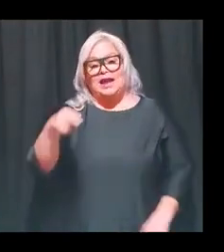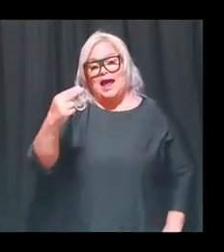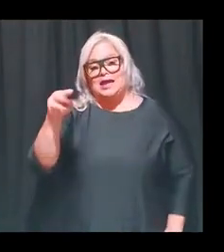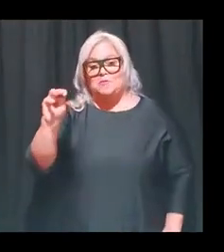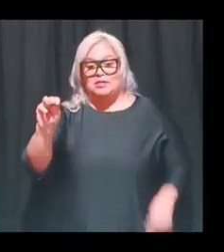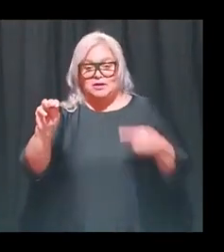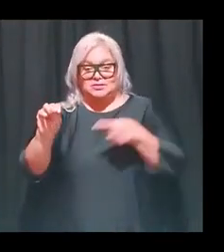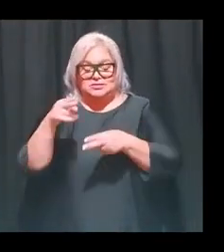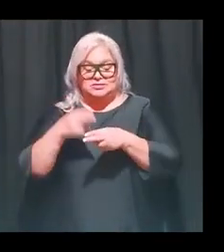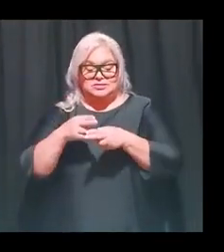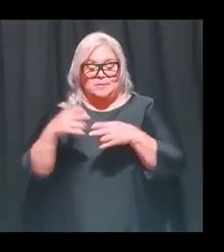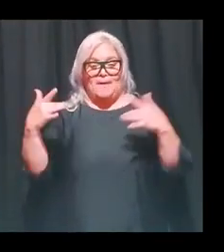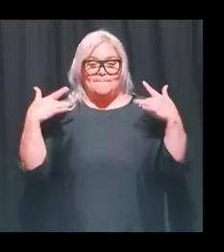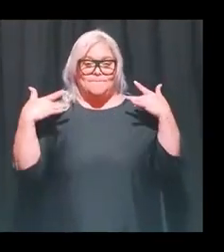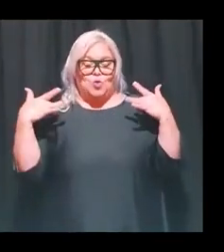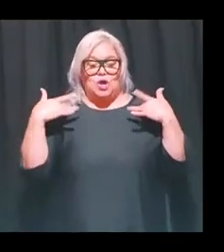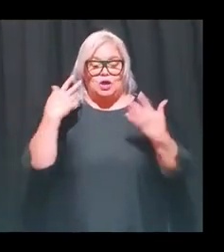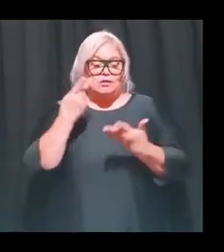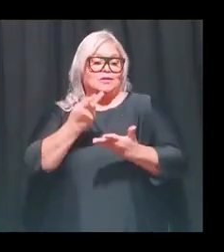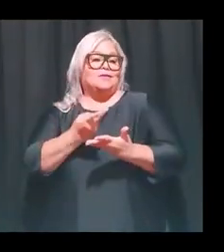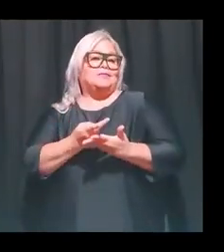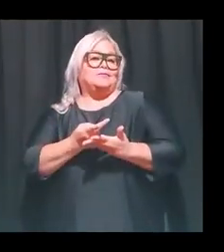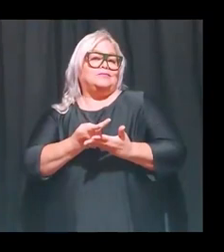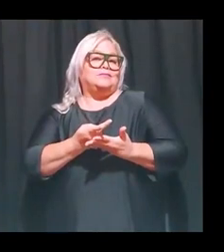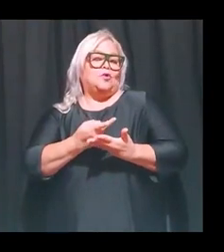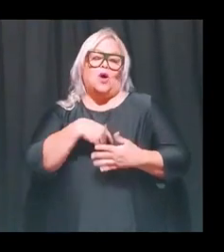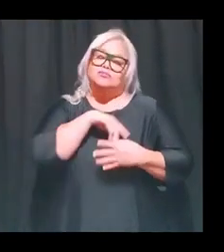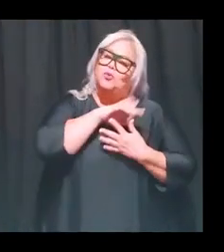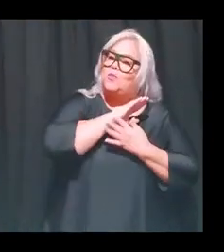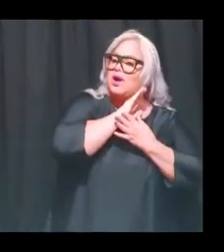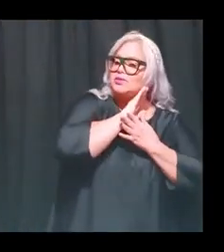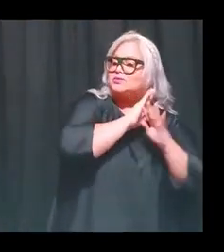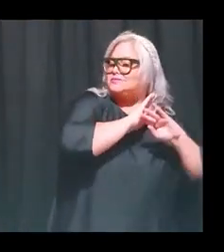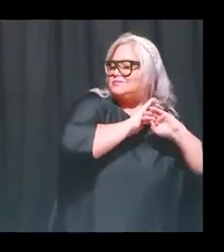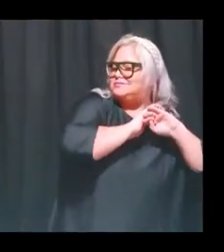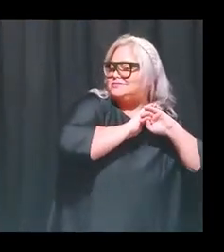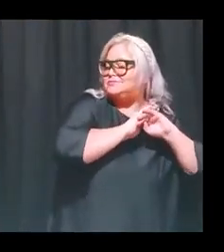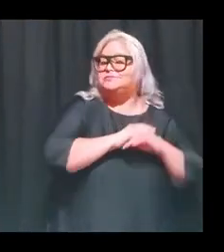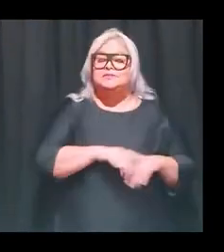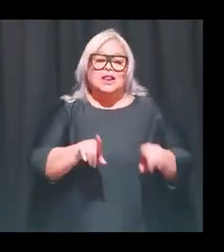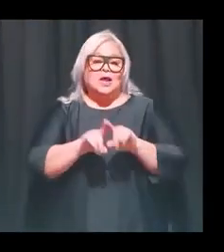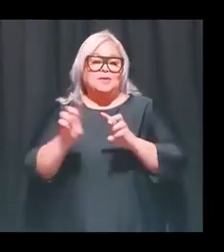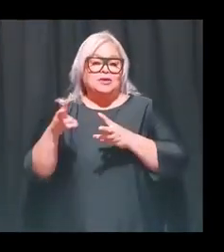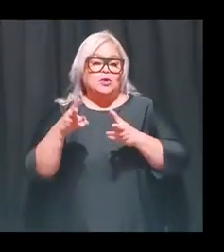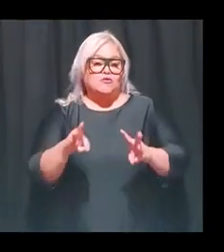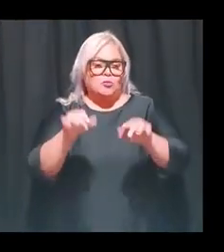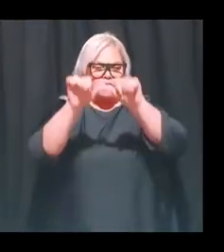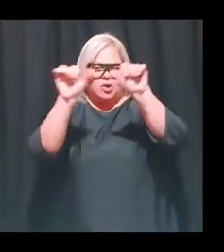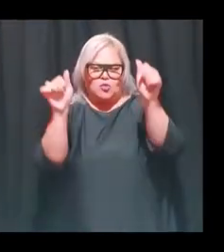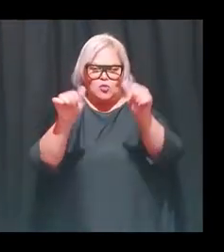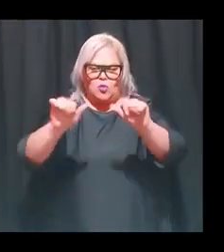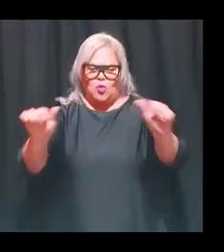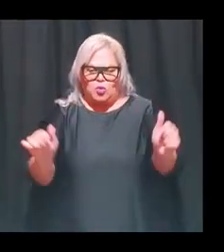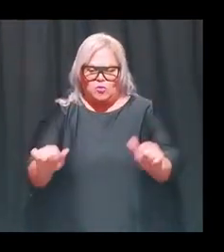llama una modelo recostada sobre sus brazos también tiene como unas formas y unas curvas similares a las curvas